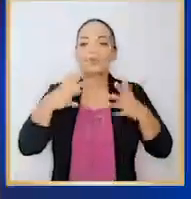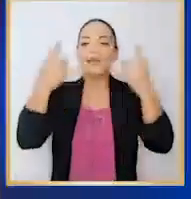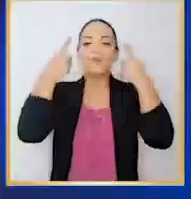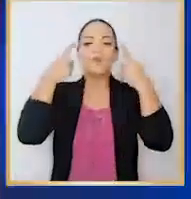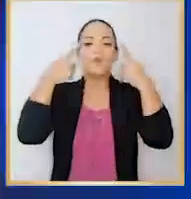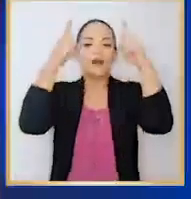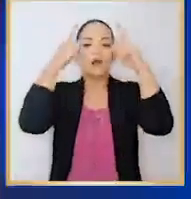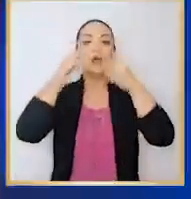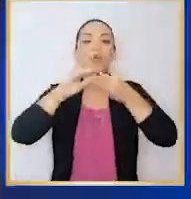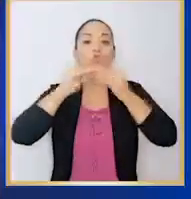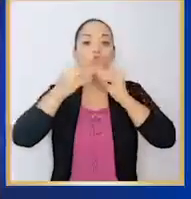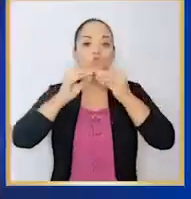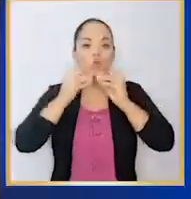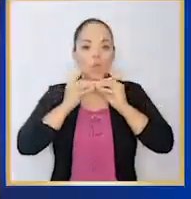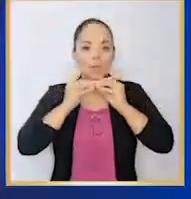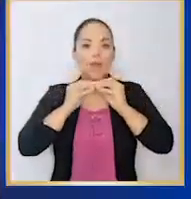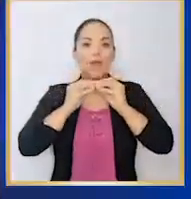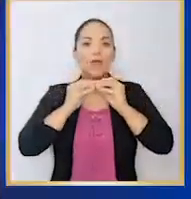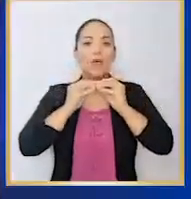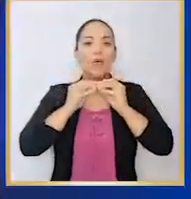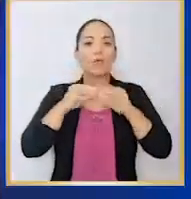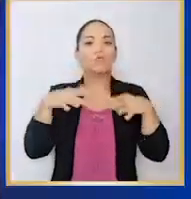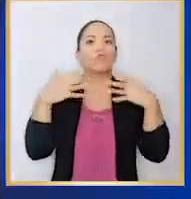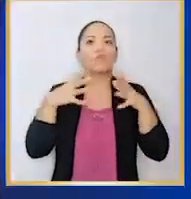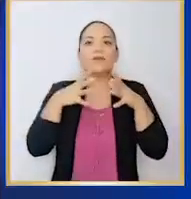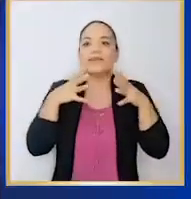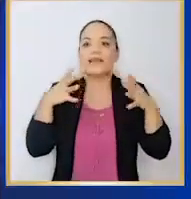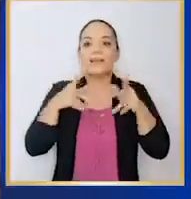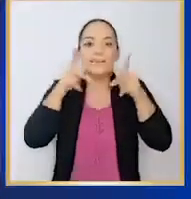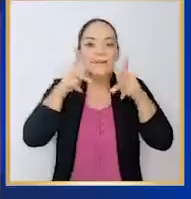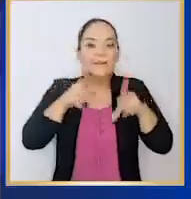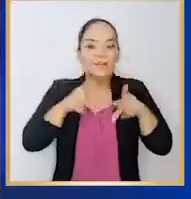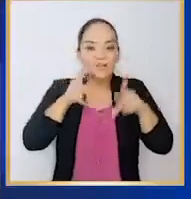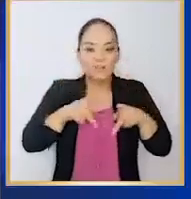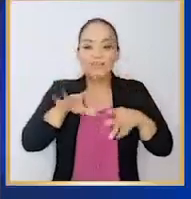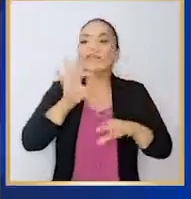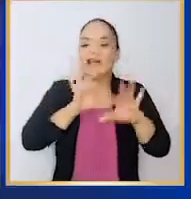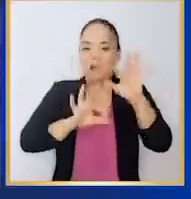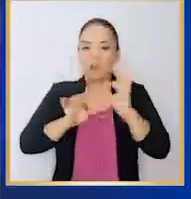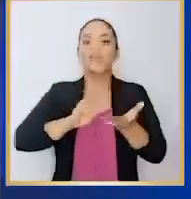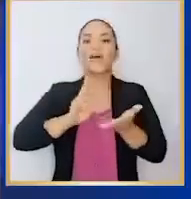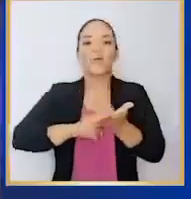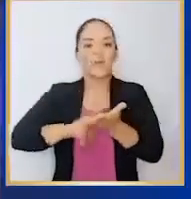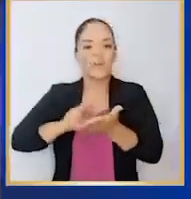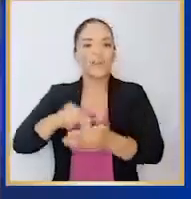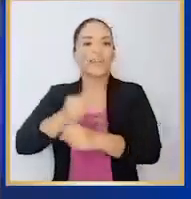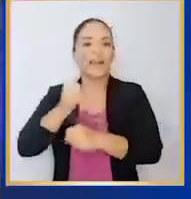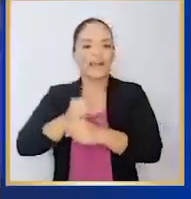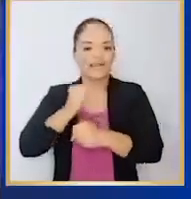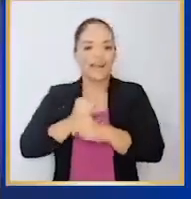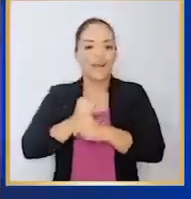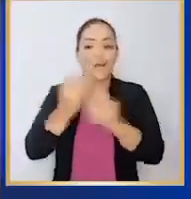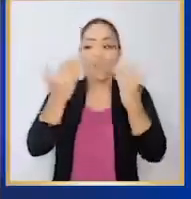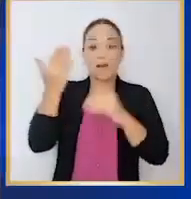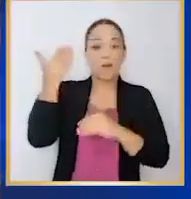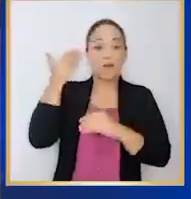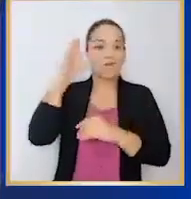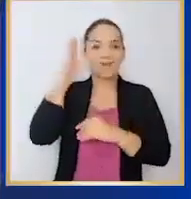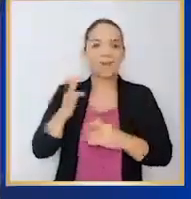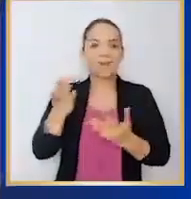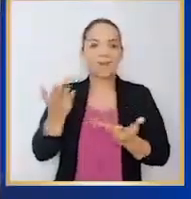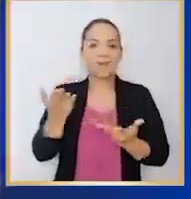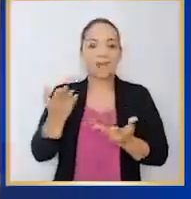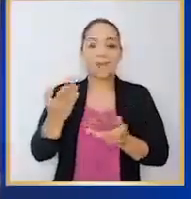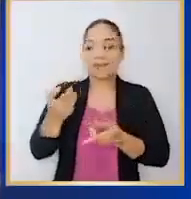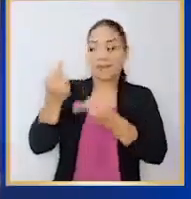Hemos logrado cifras de desempleo y de crecimiento en la ocupación que desde